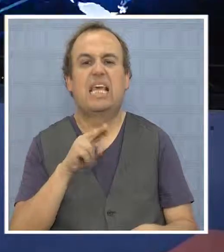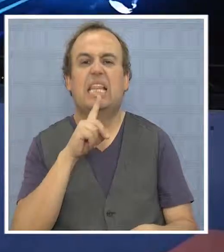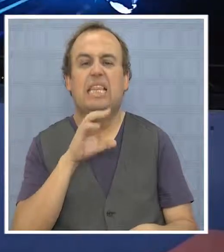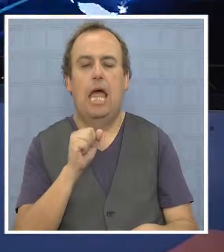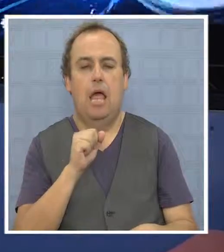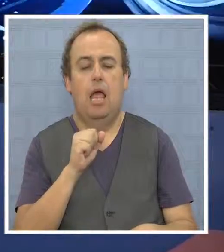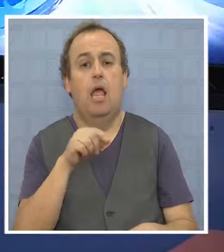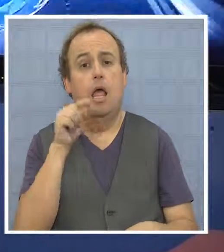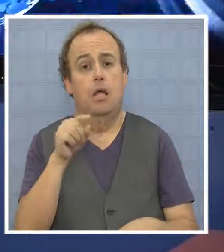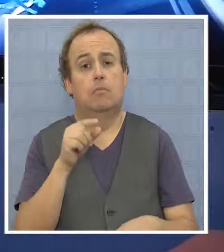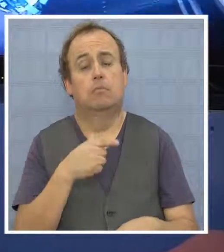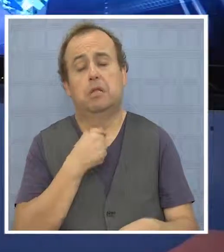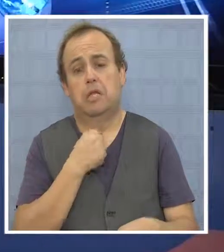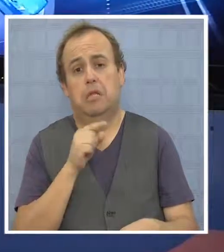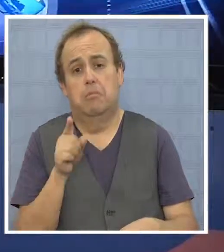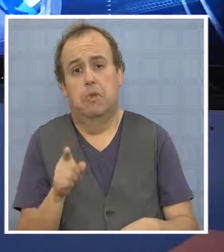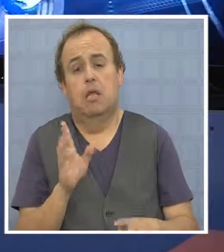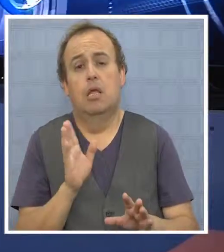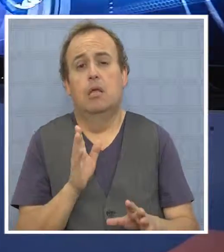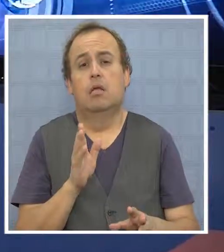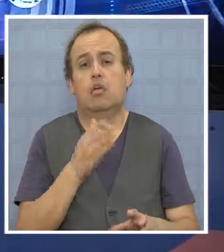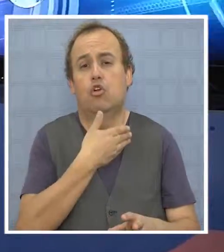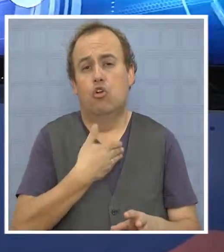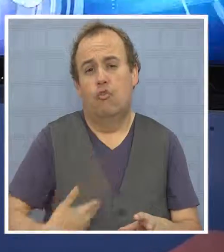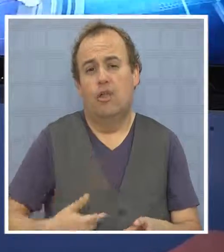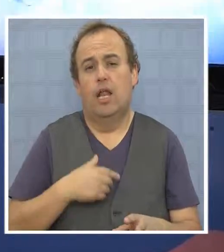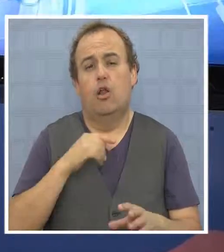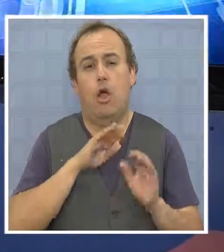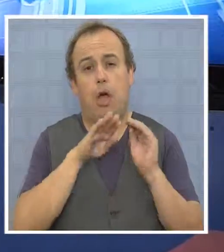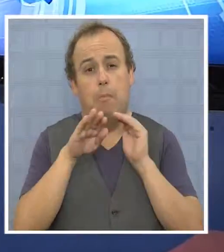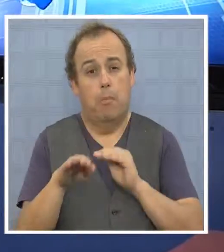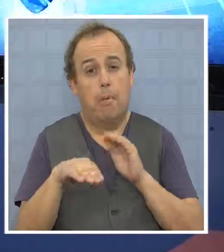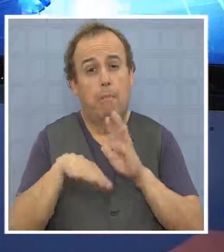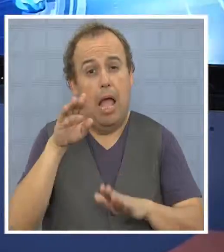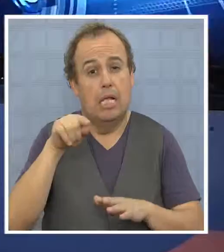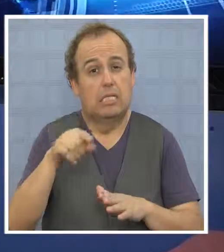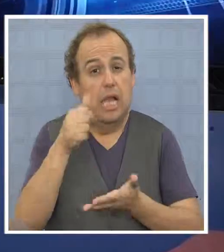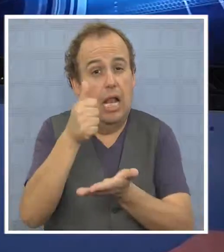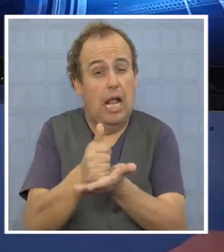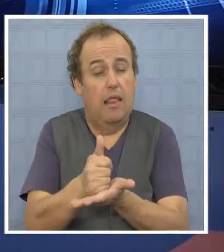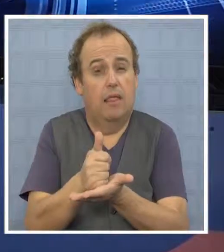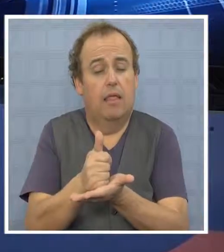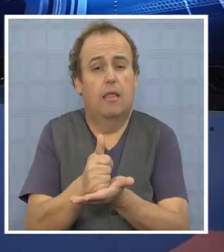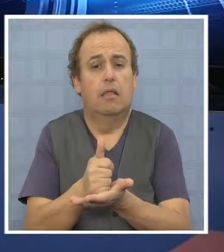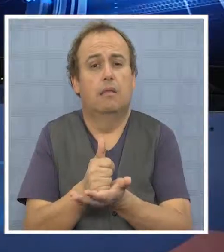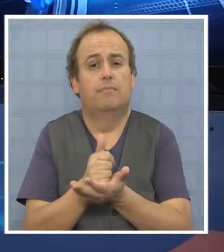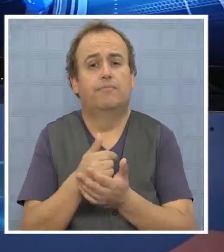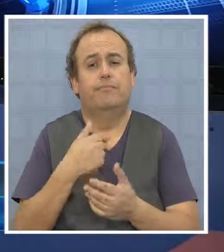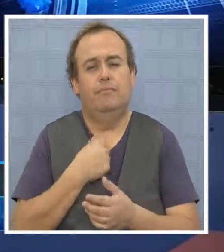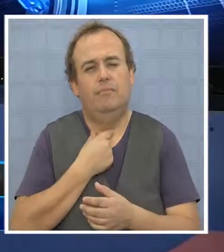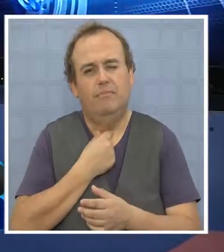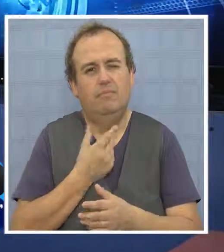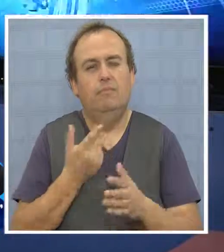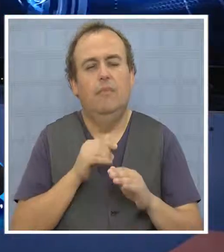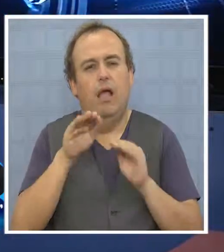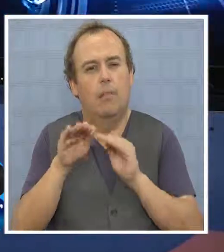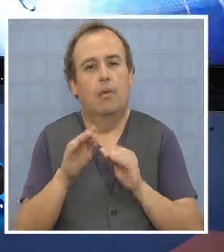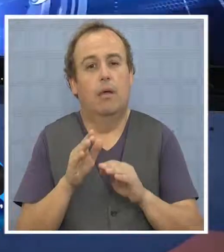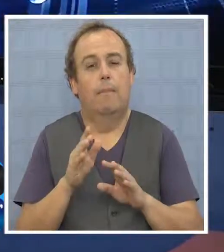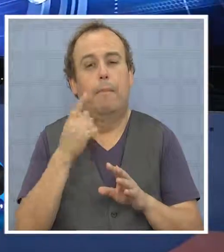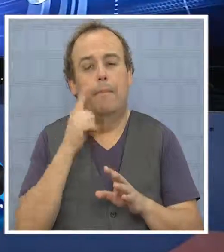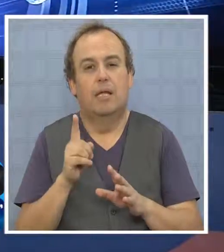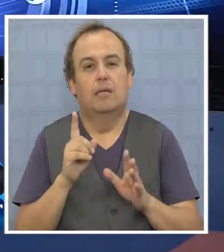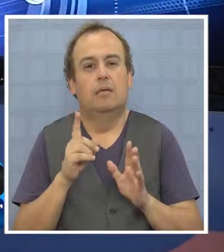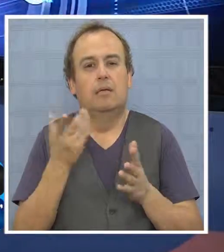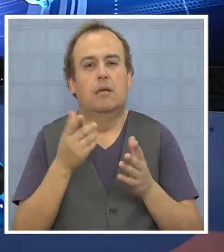que también vamos a apoyar. Nos hubiera gustado harto que el gobierno regional, la gobernación hubieran apoyado un poquito más a la alcaldesa Dubós. Yo he estado en medios